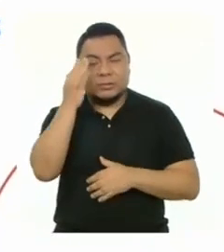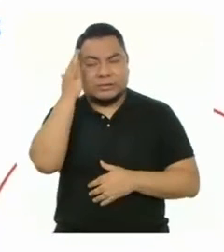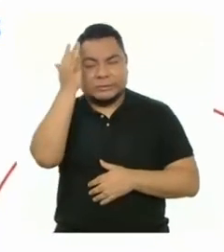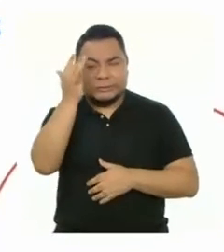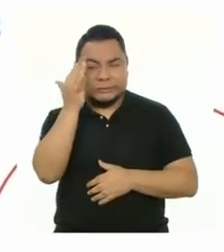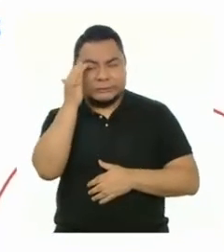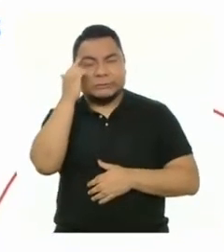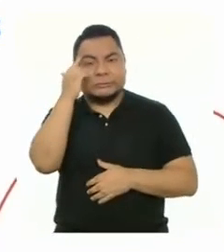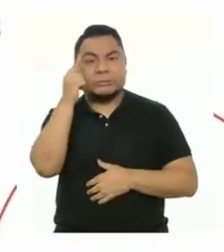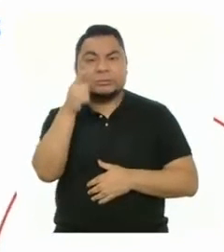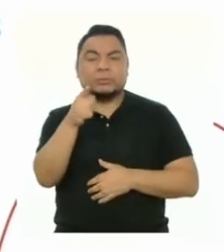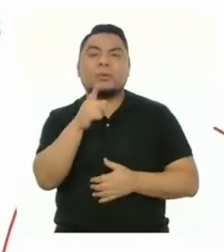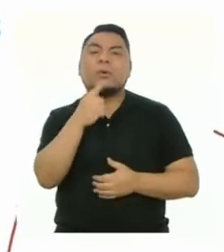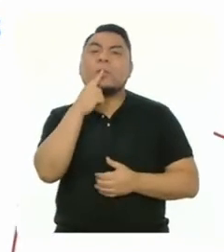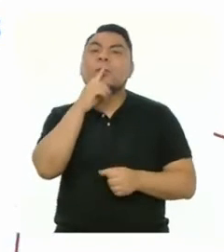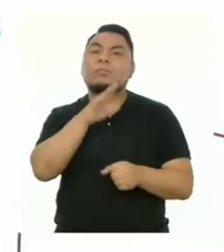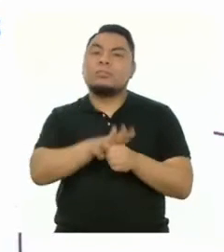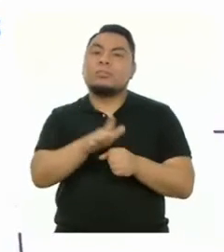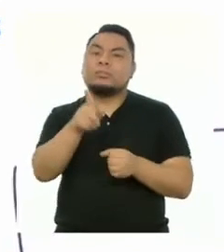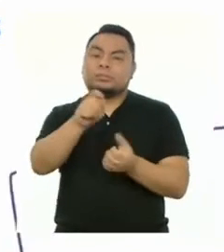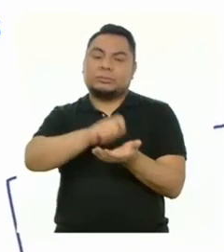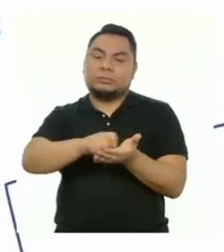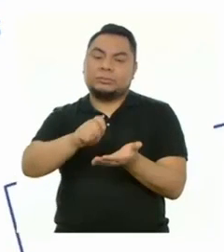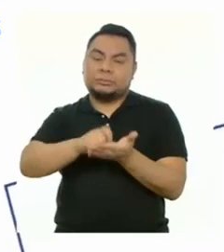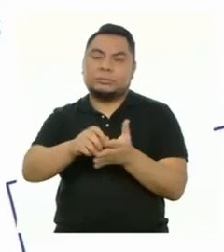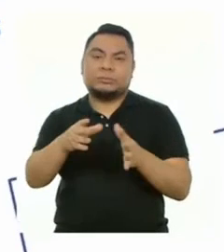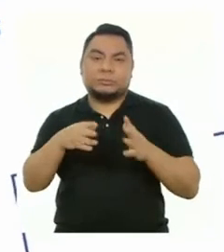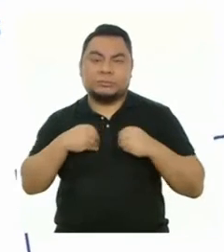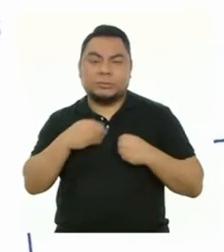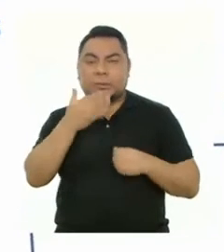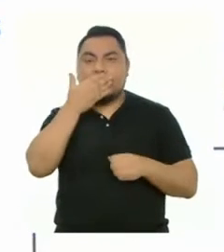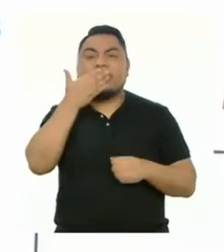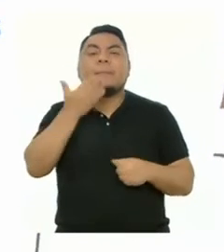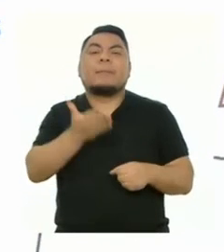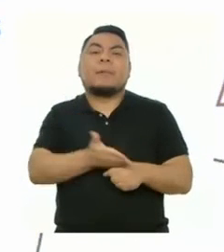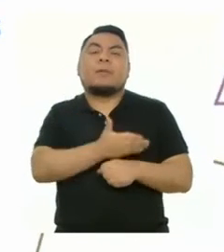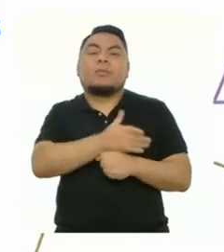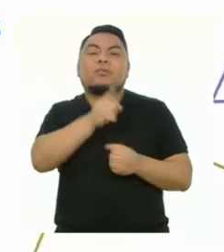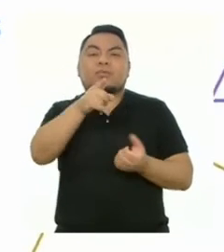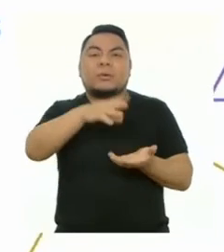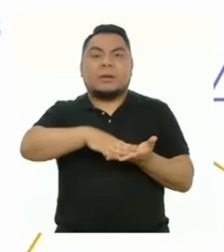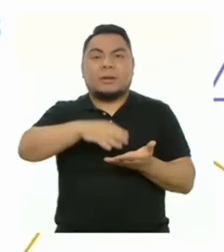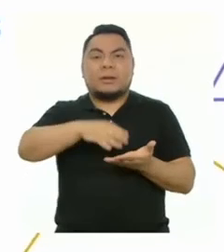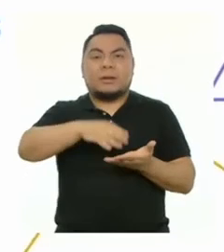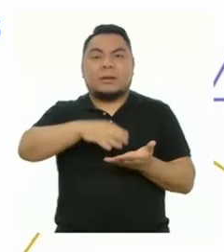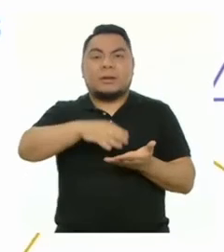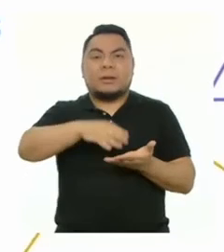reflexión, escribe el compromiso que asumirás para la mejora de tus aprendizajes.